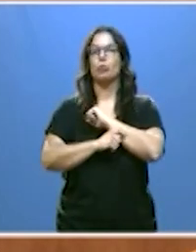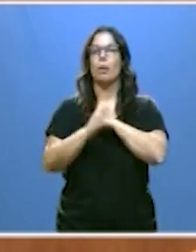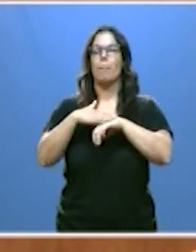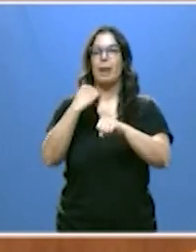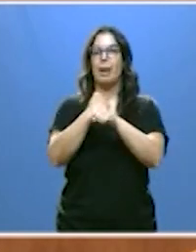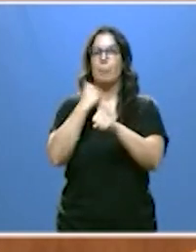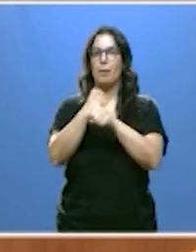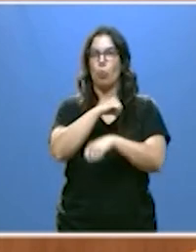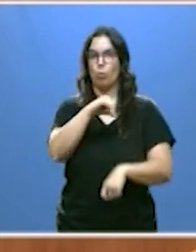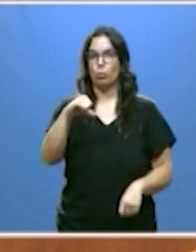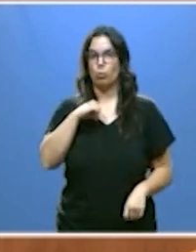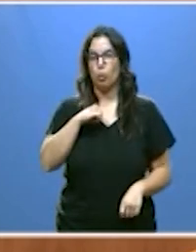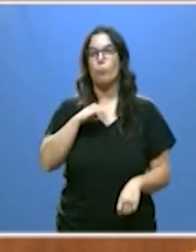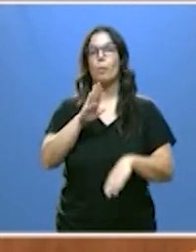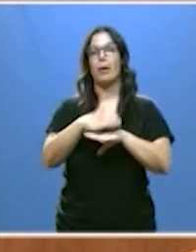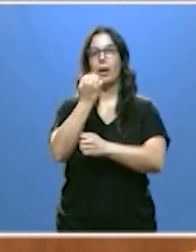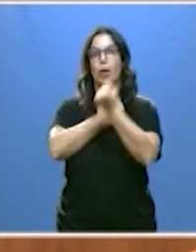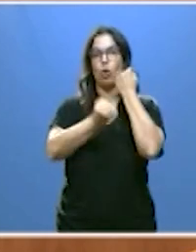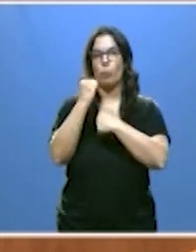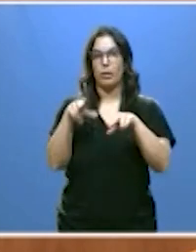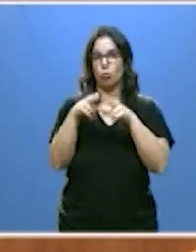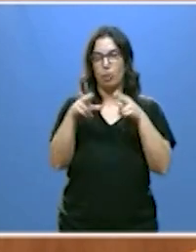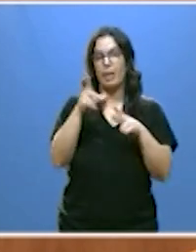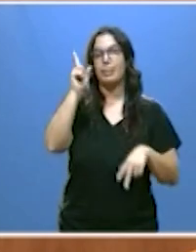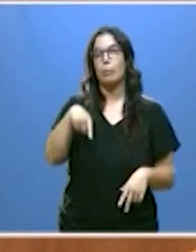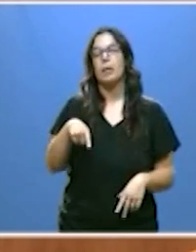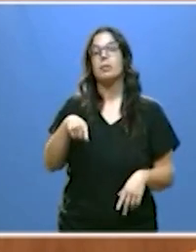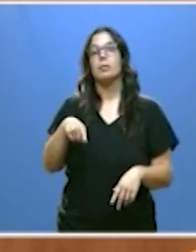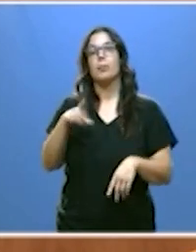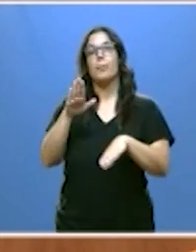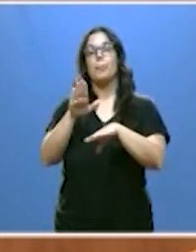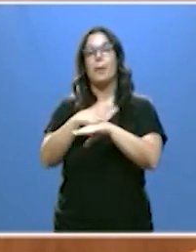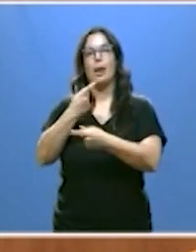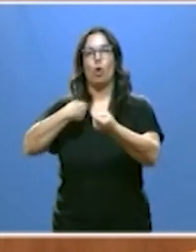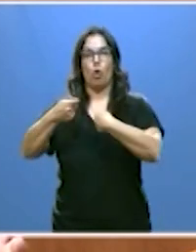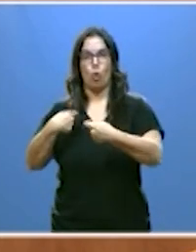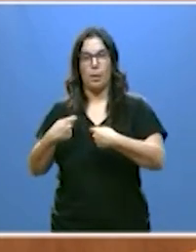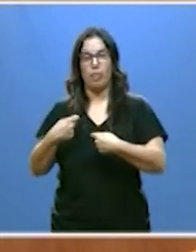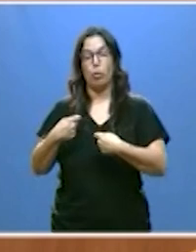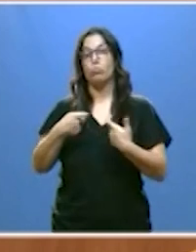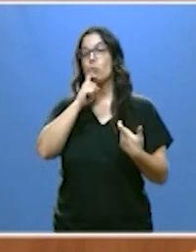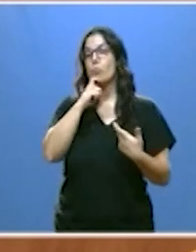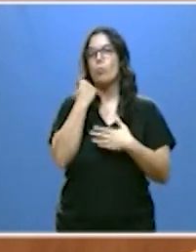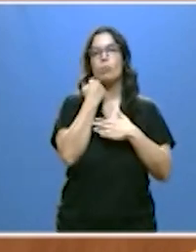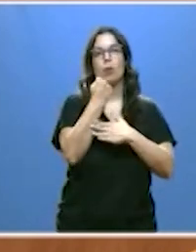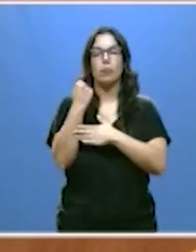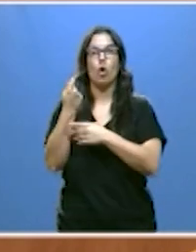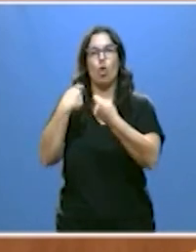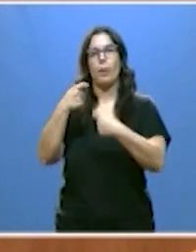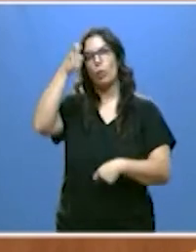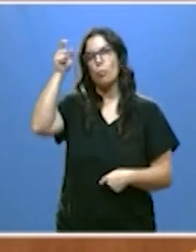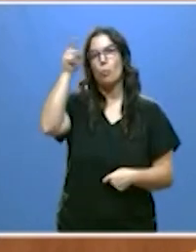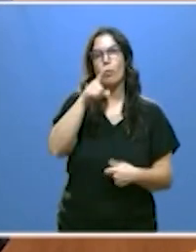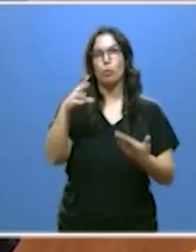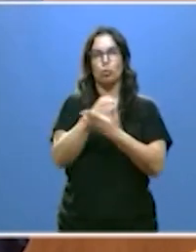empleo autónomo para la economía social y también para el comercio ampliando el apoyo a todo el comercio rural